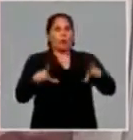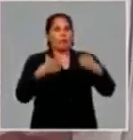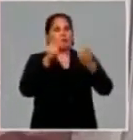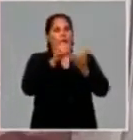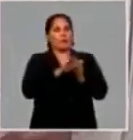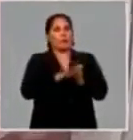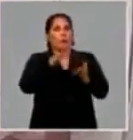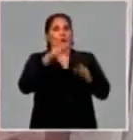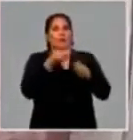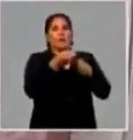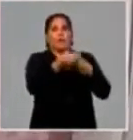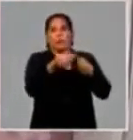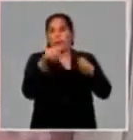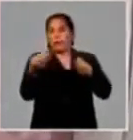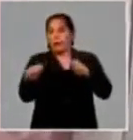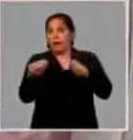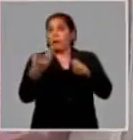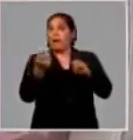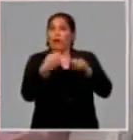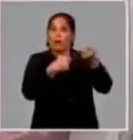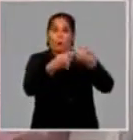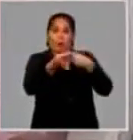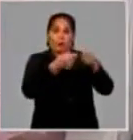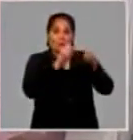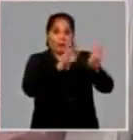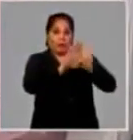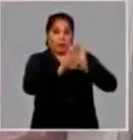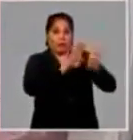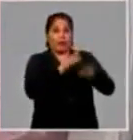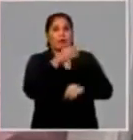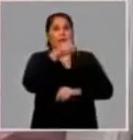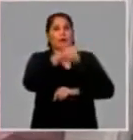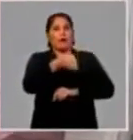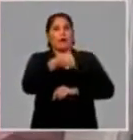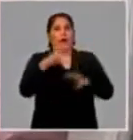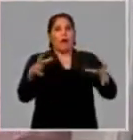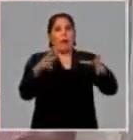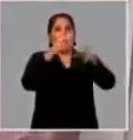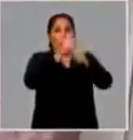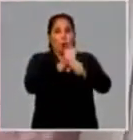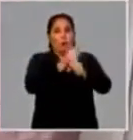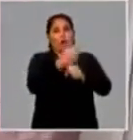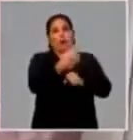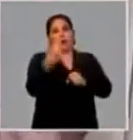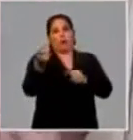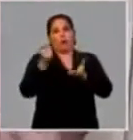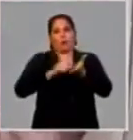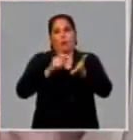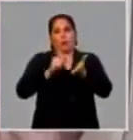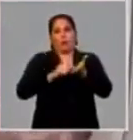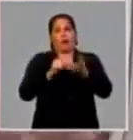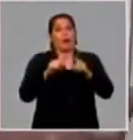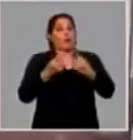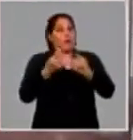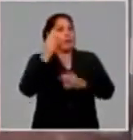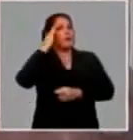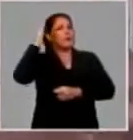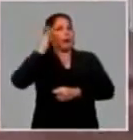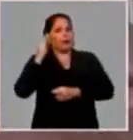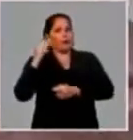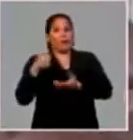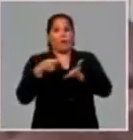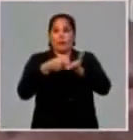la entrega para que a través del comercio minorista llegue este módulo a cada uno de nuestros jueces. No obstante, este